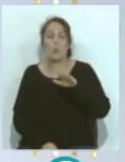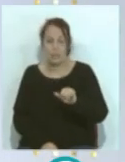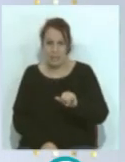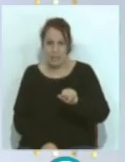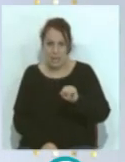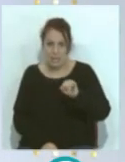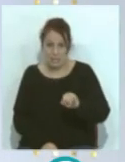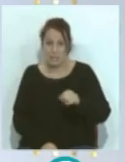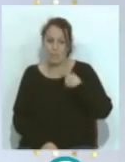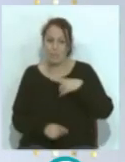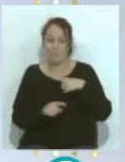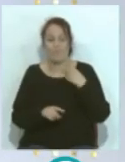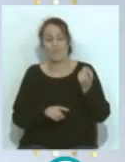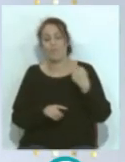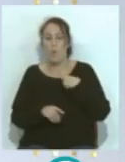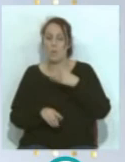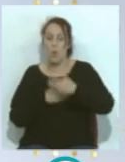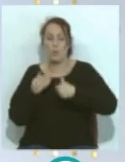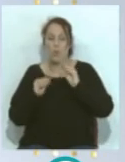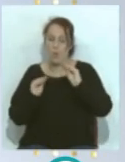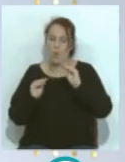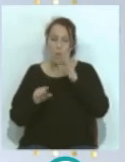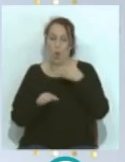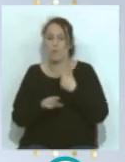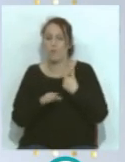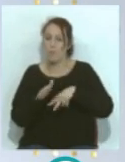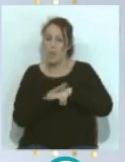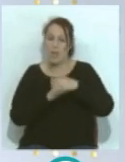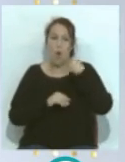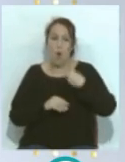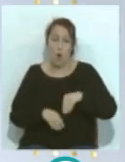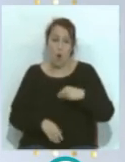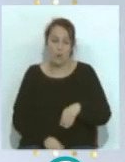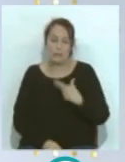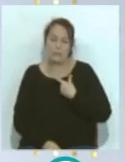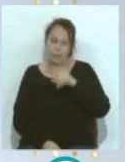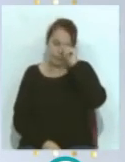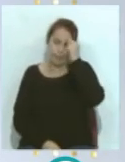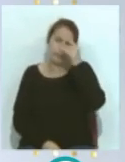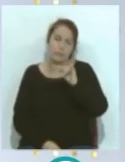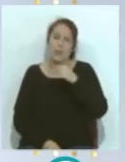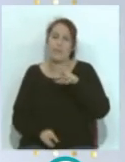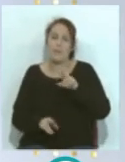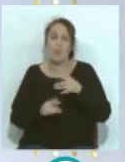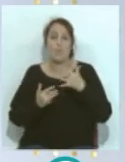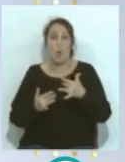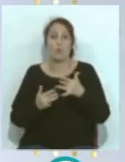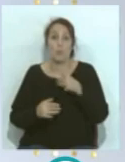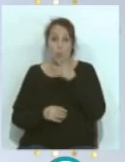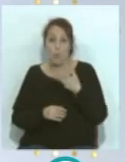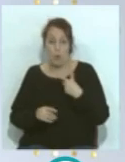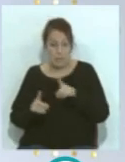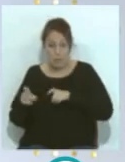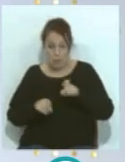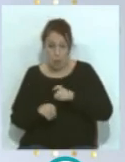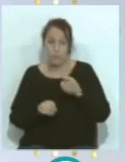Está en proceso de formación porque es un futbolista muy joven, pero tiene mucho talento y esperemos que cuanto antes, sobre todo por el bien de la